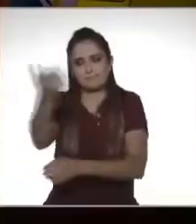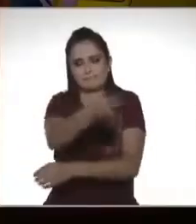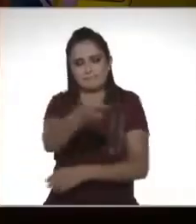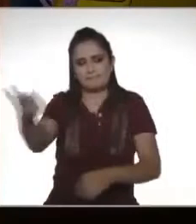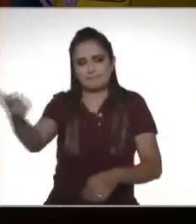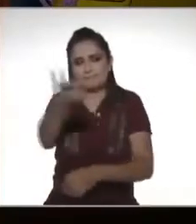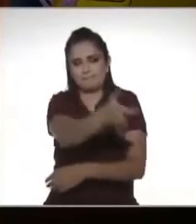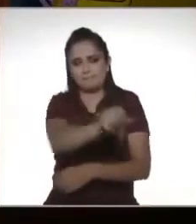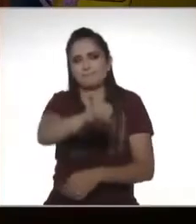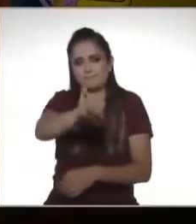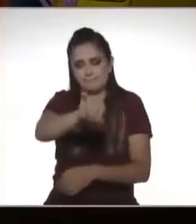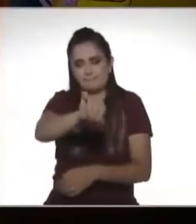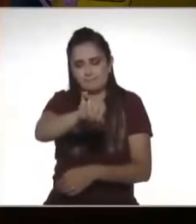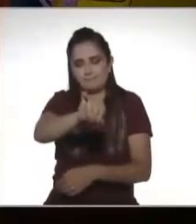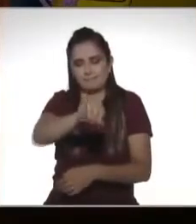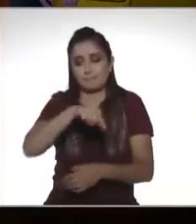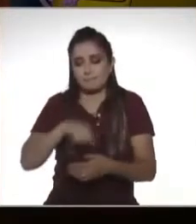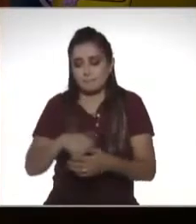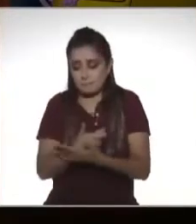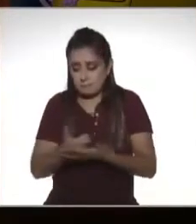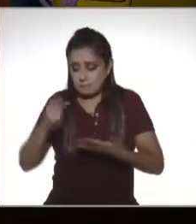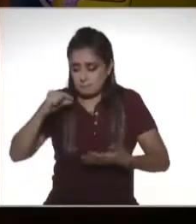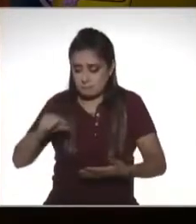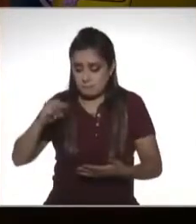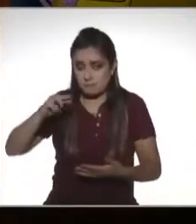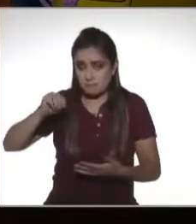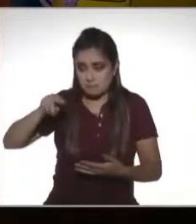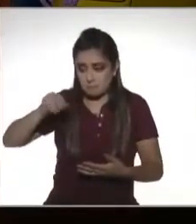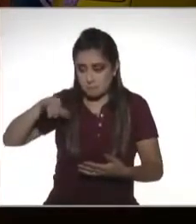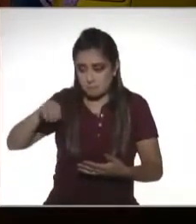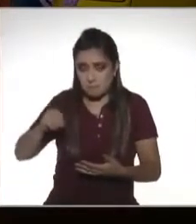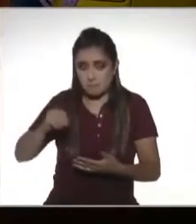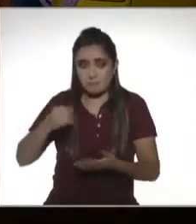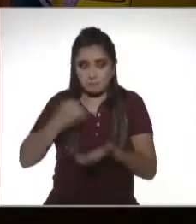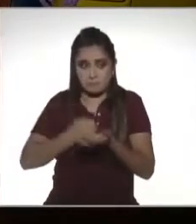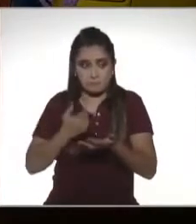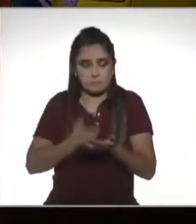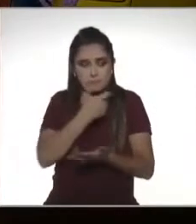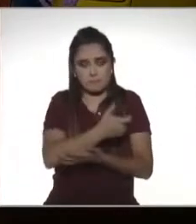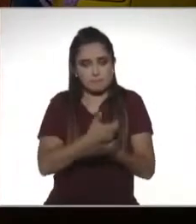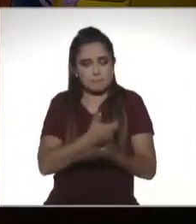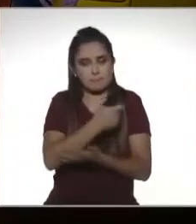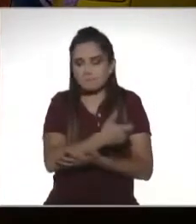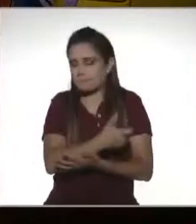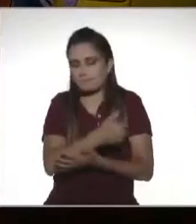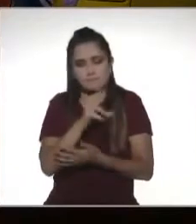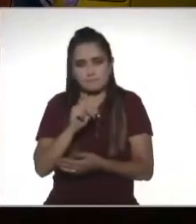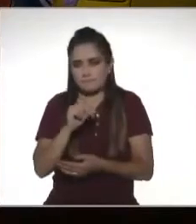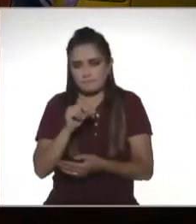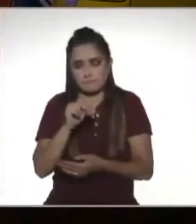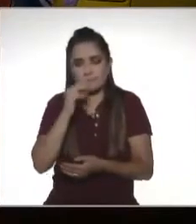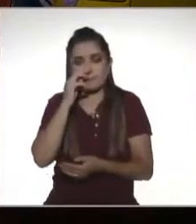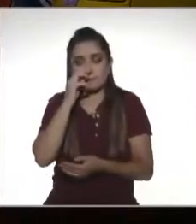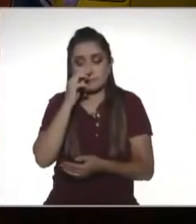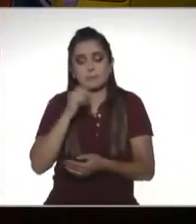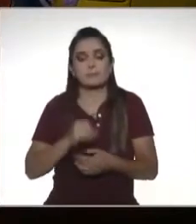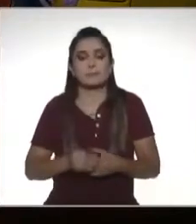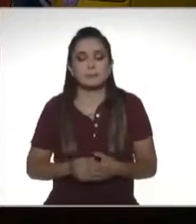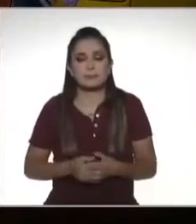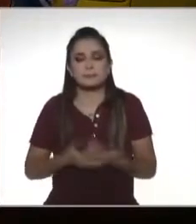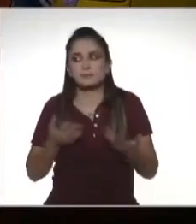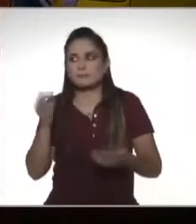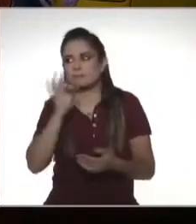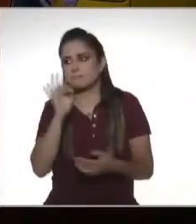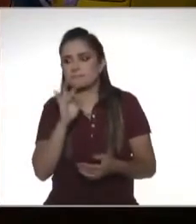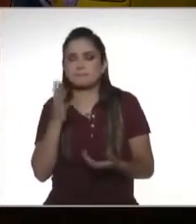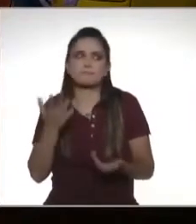seguramente va a tener que pagar. Aunque con ese subsidio al empleo que les está acreditando el patrón, pues en unos niveles que serán